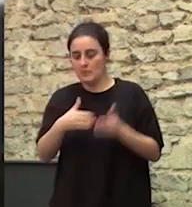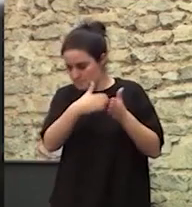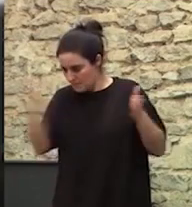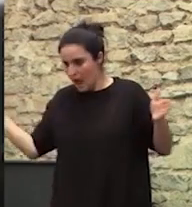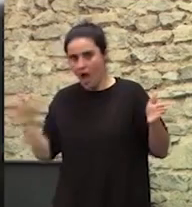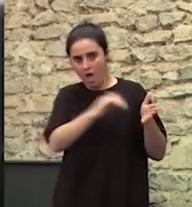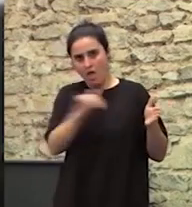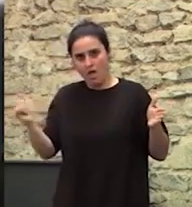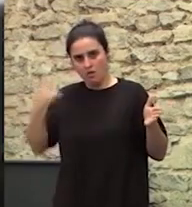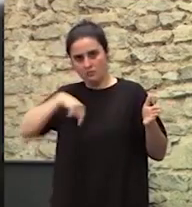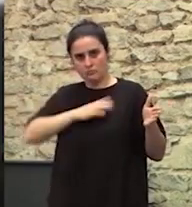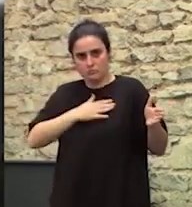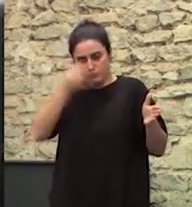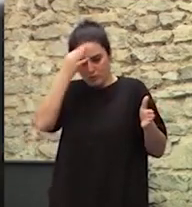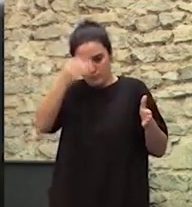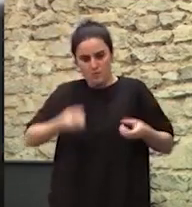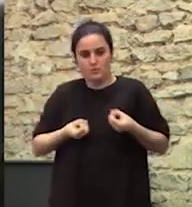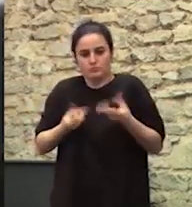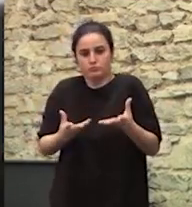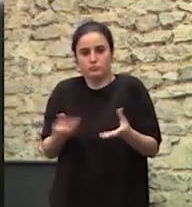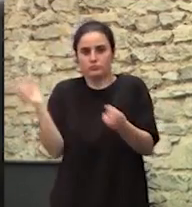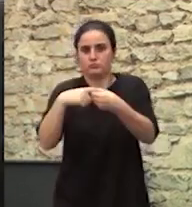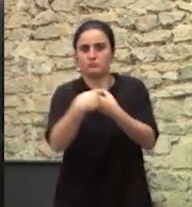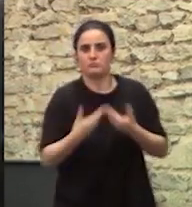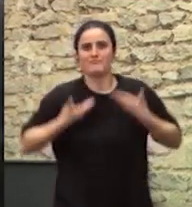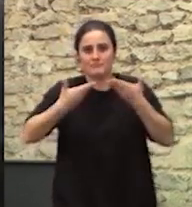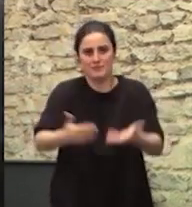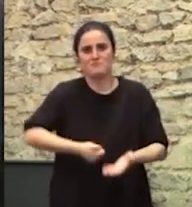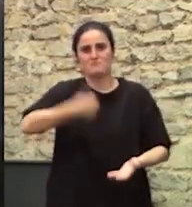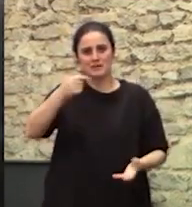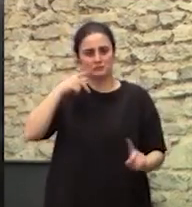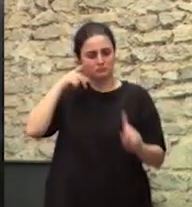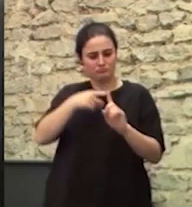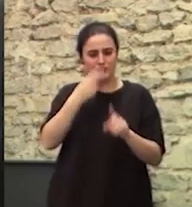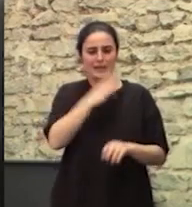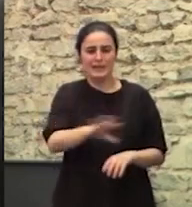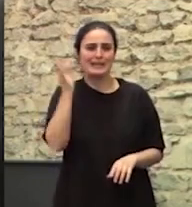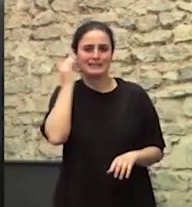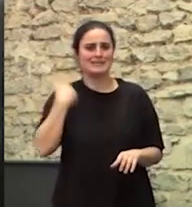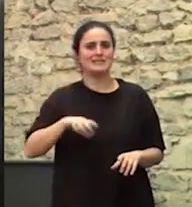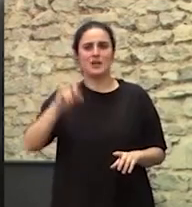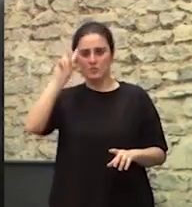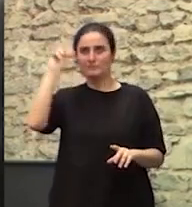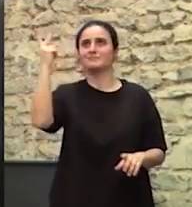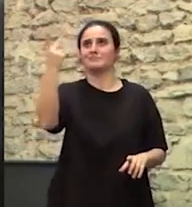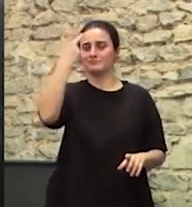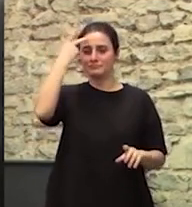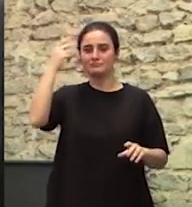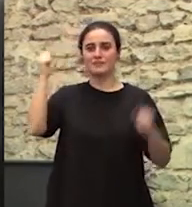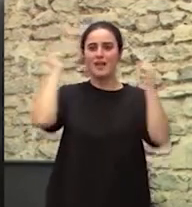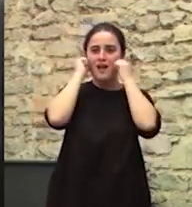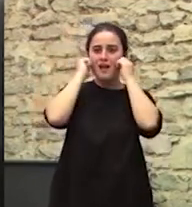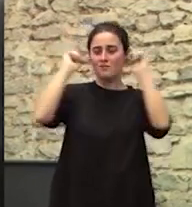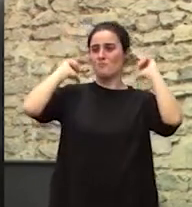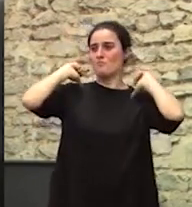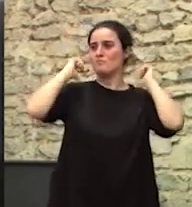aportar más a nuestro pueblo para que las niñas cambien ese chif empecen a estudiar y